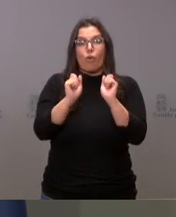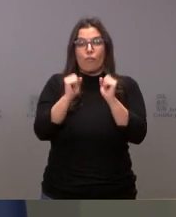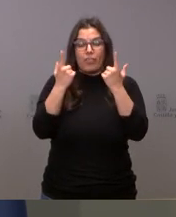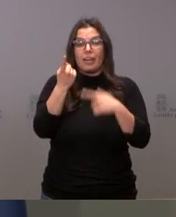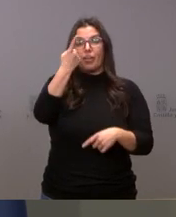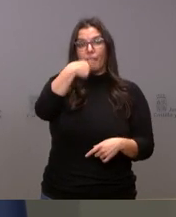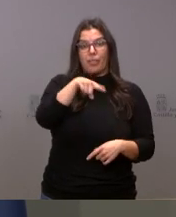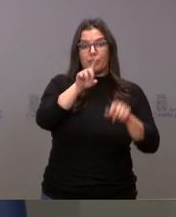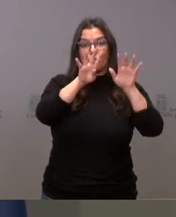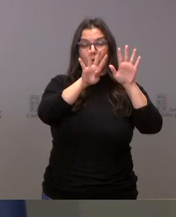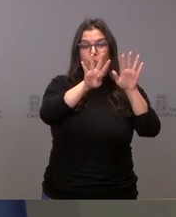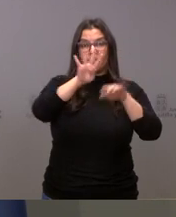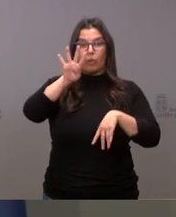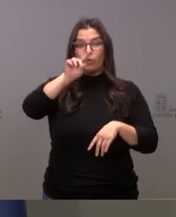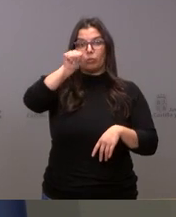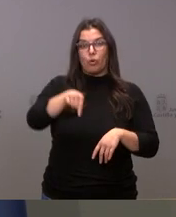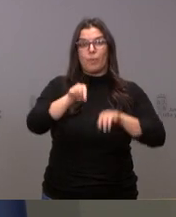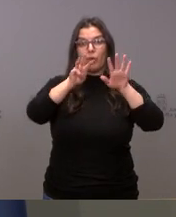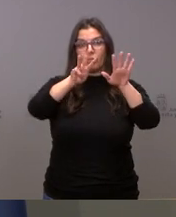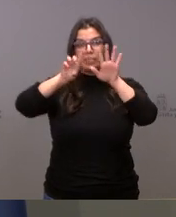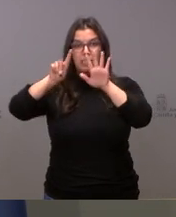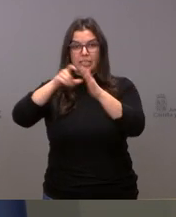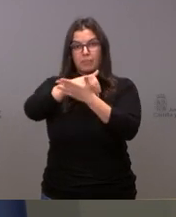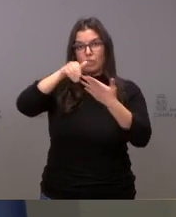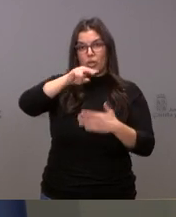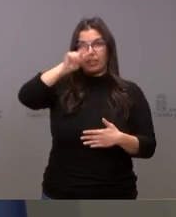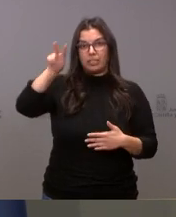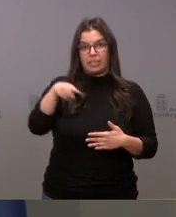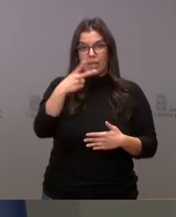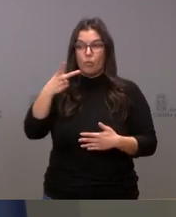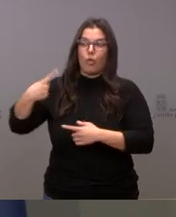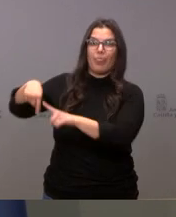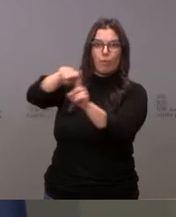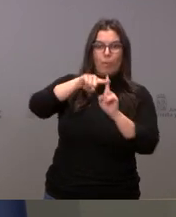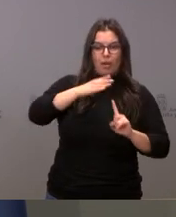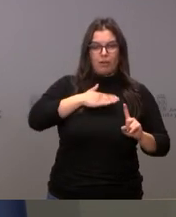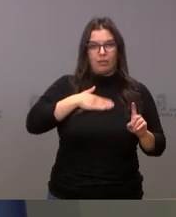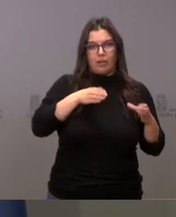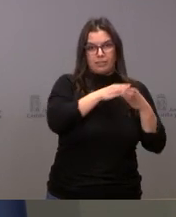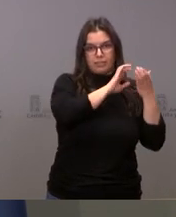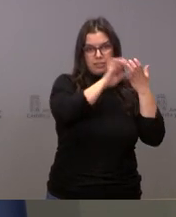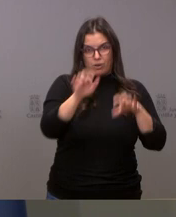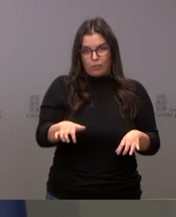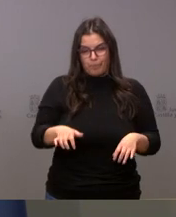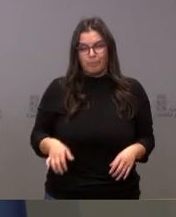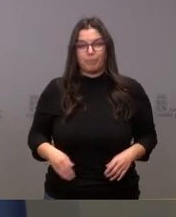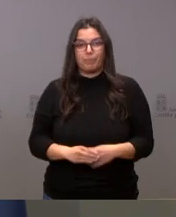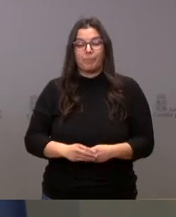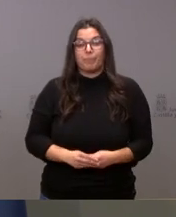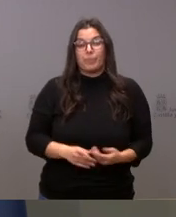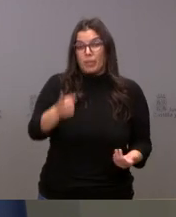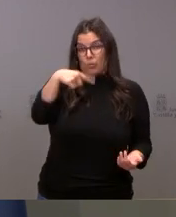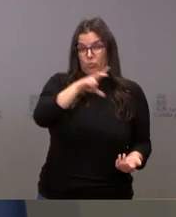en 194,86 millones de euros a favor de Castilla y León. Nosotros, como ustedes